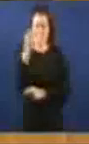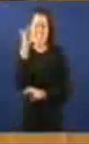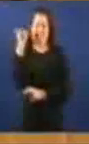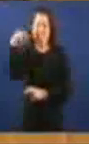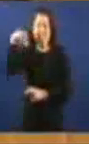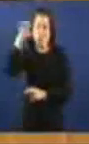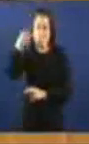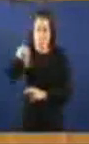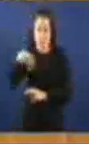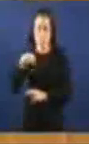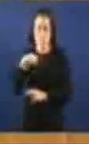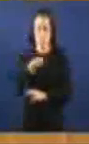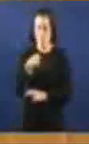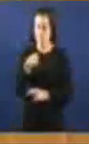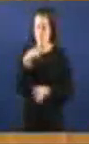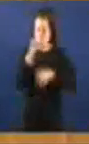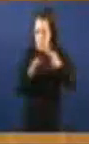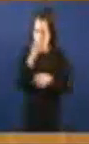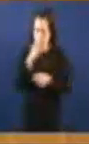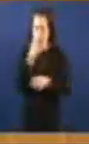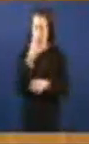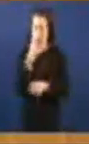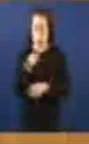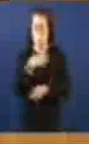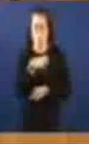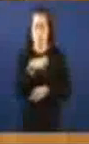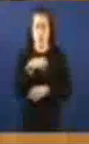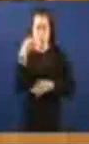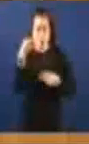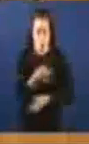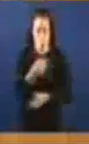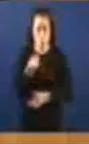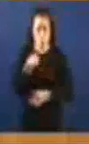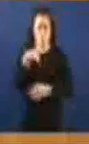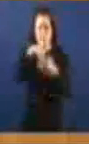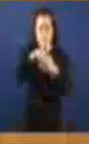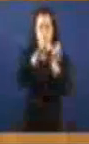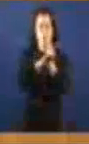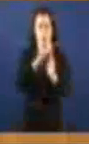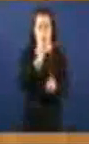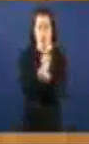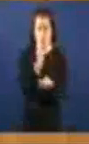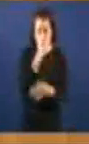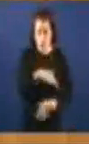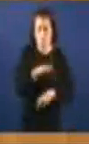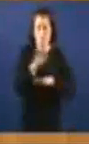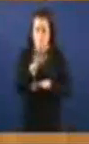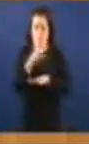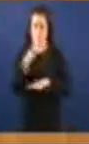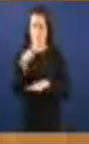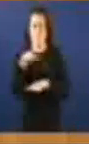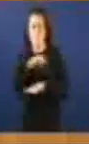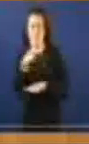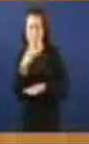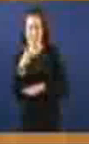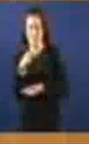Non son xurista penalista Non podo asegurar que esteña tipificado no Código Penal E, polo non podo asegurar que esteña tipificado como delito